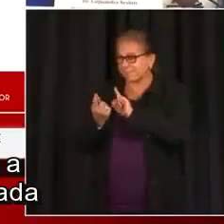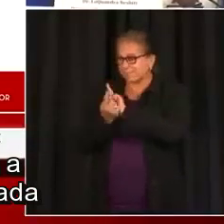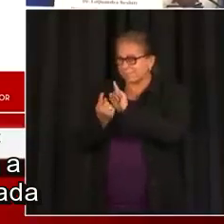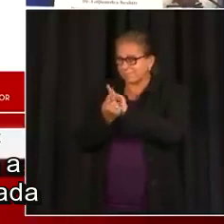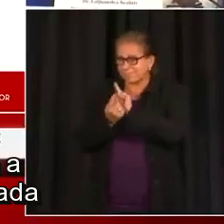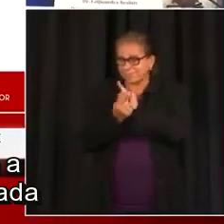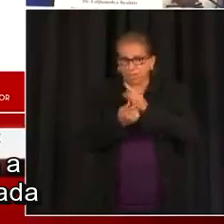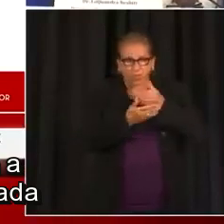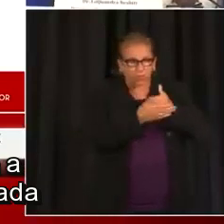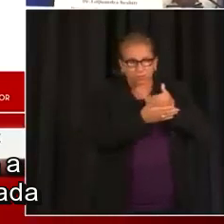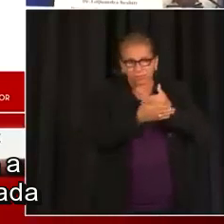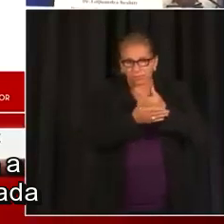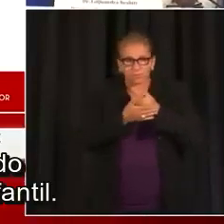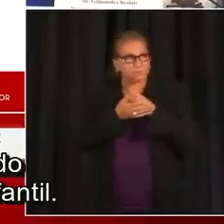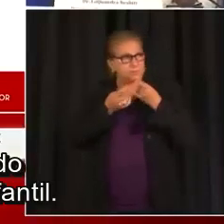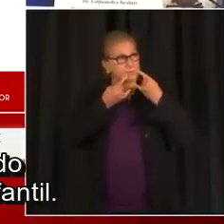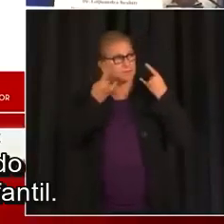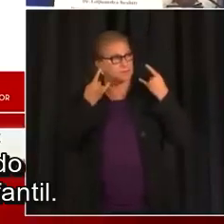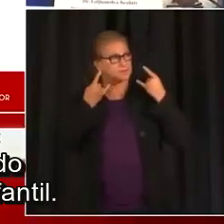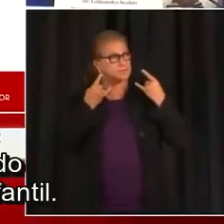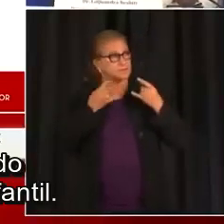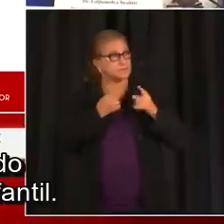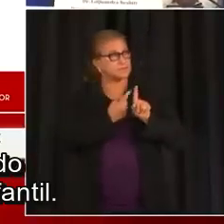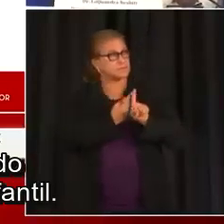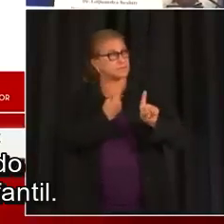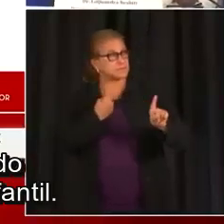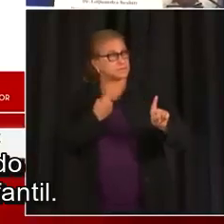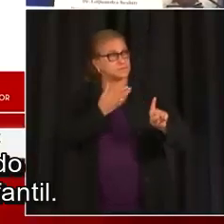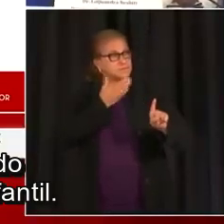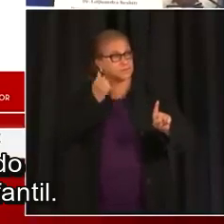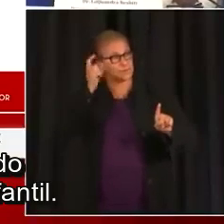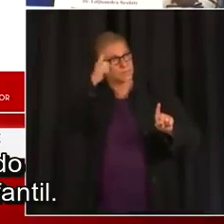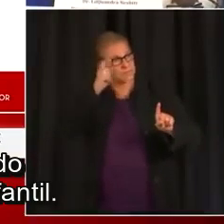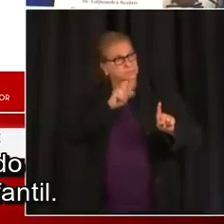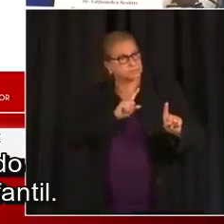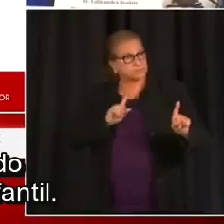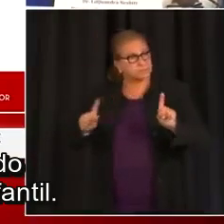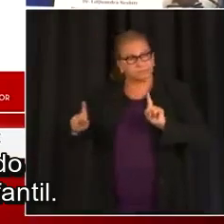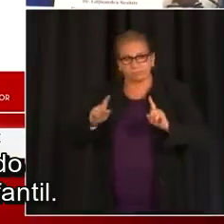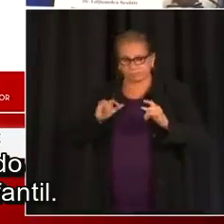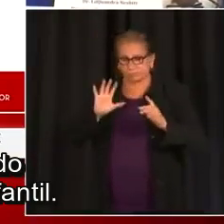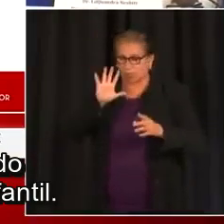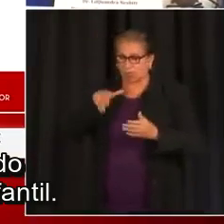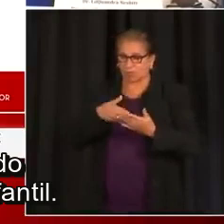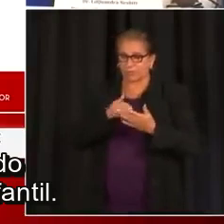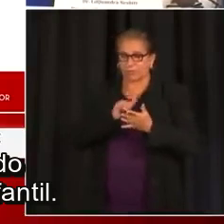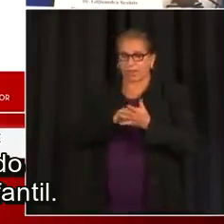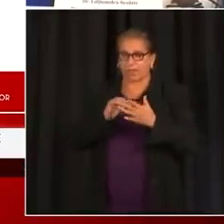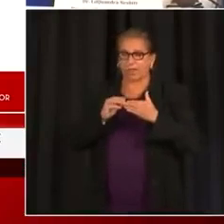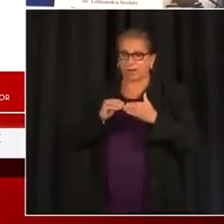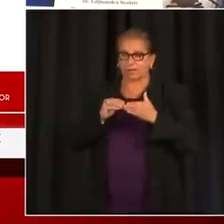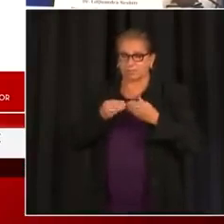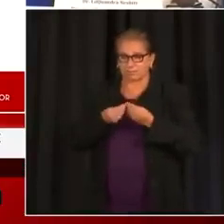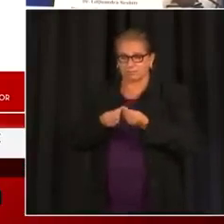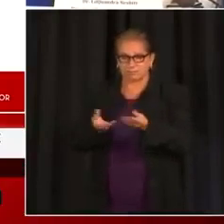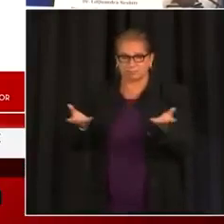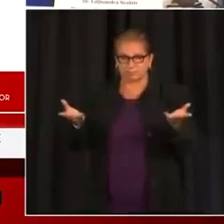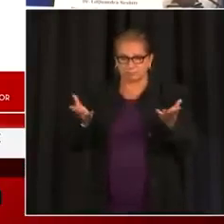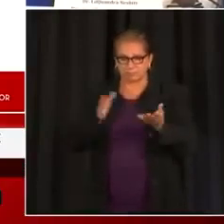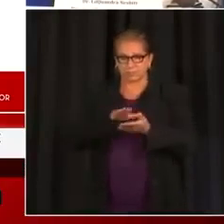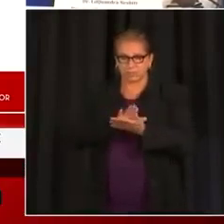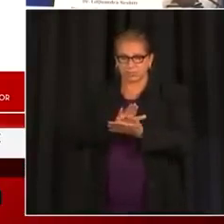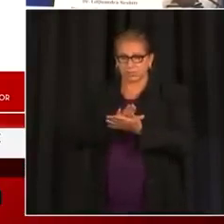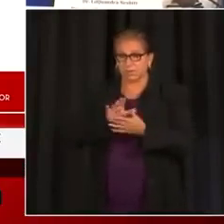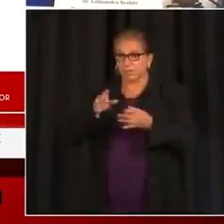a proporcionar una guía actualizada para kinder a duodécimo grado y también para los centros de cuidado infantil. En